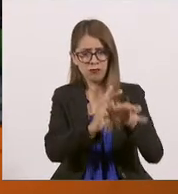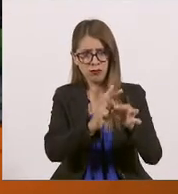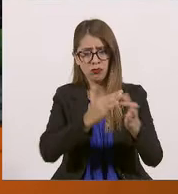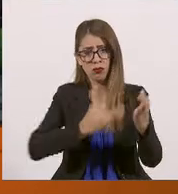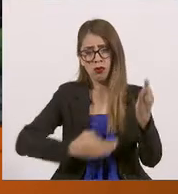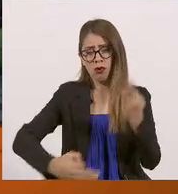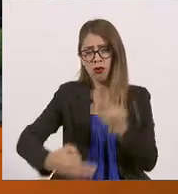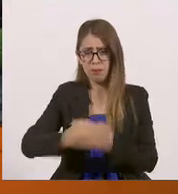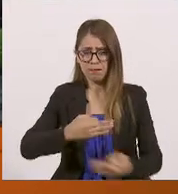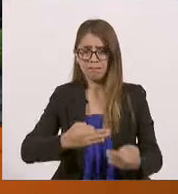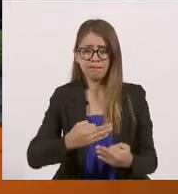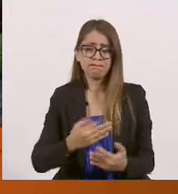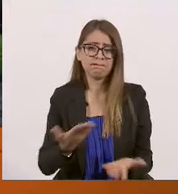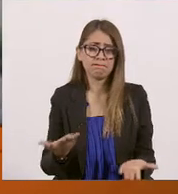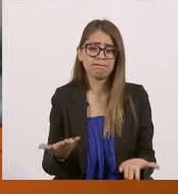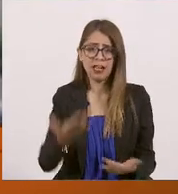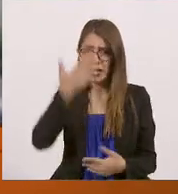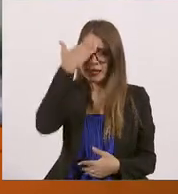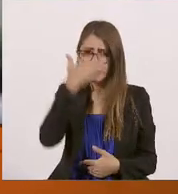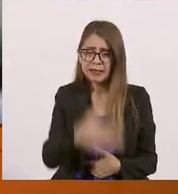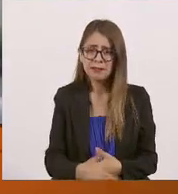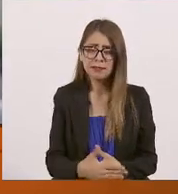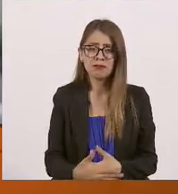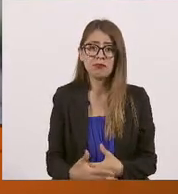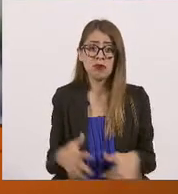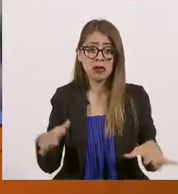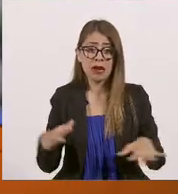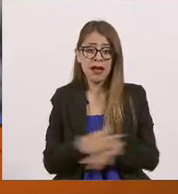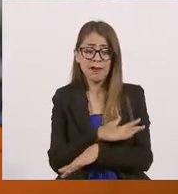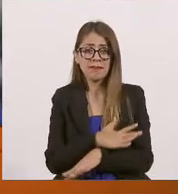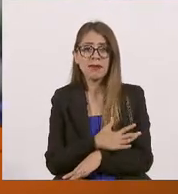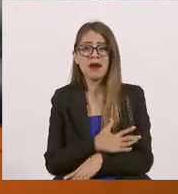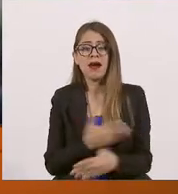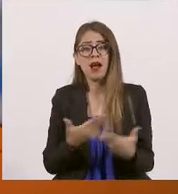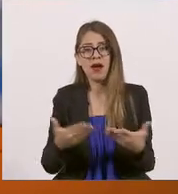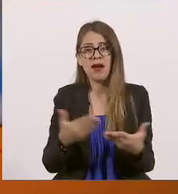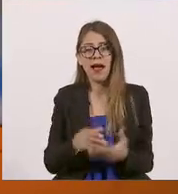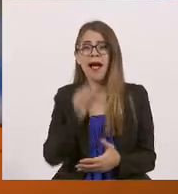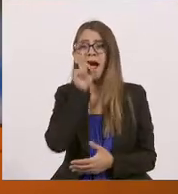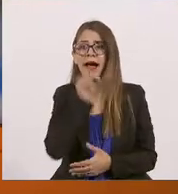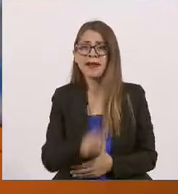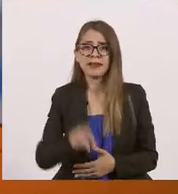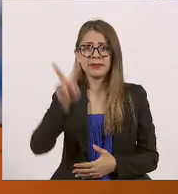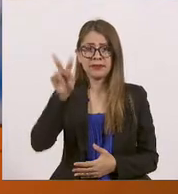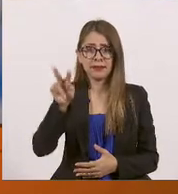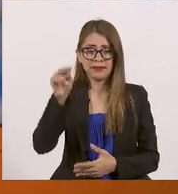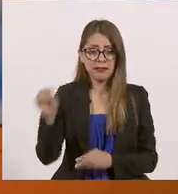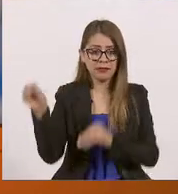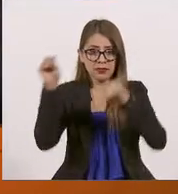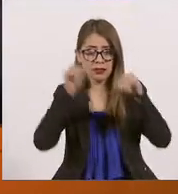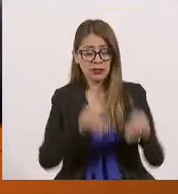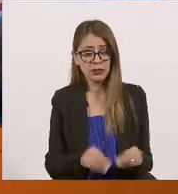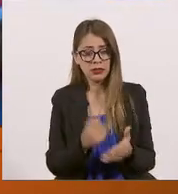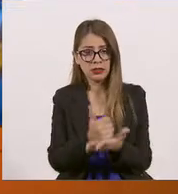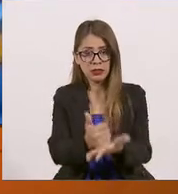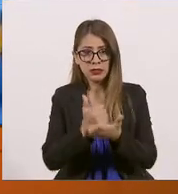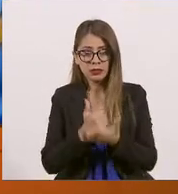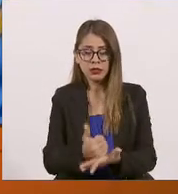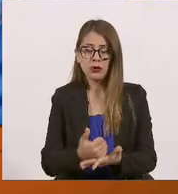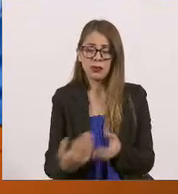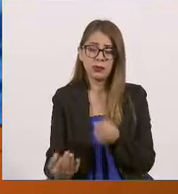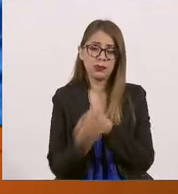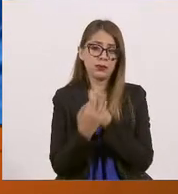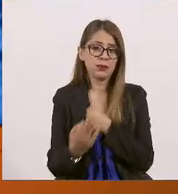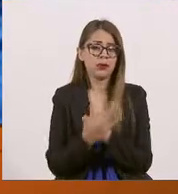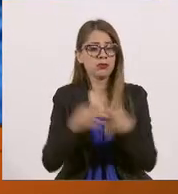Lo vemos desde el haber migrado nuestras programaciones, por ejemplo, a la programación de Jalisco TV que ha arropado la programación tanto de nuestra